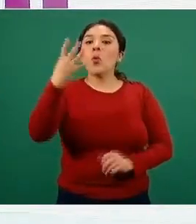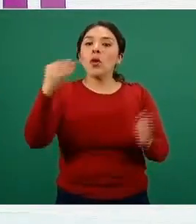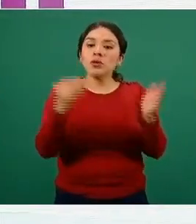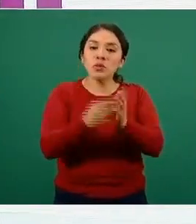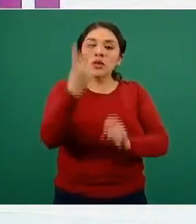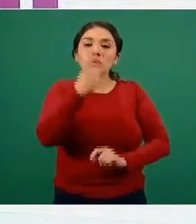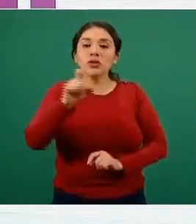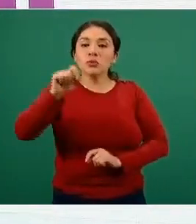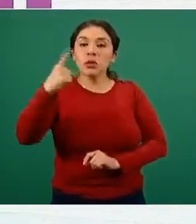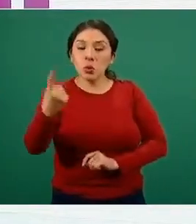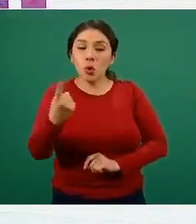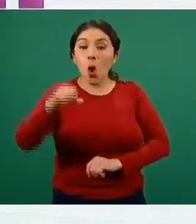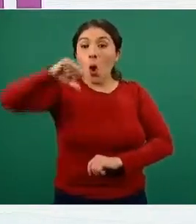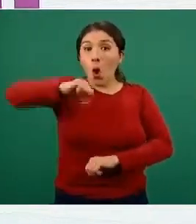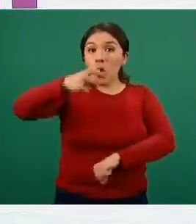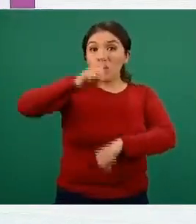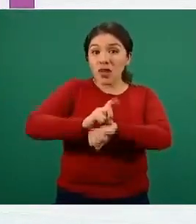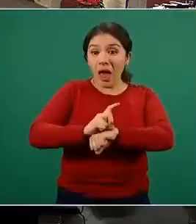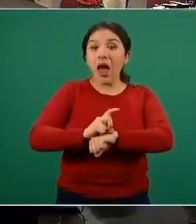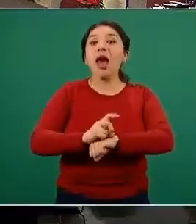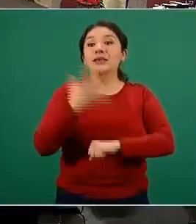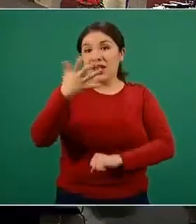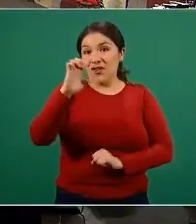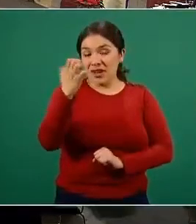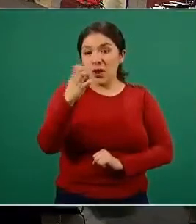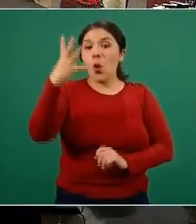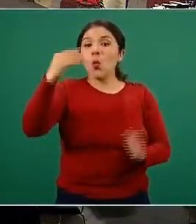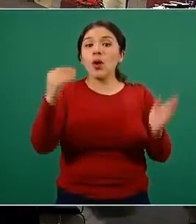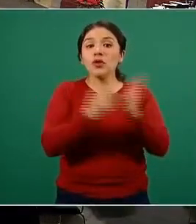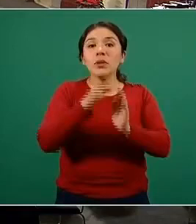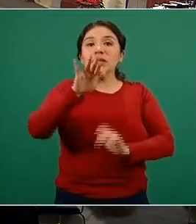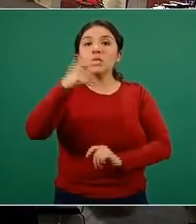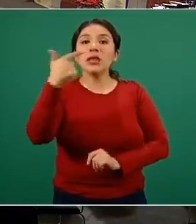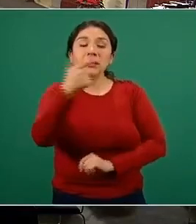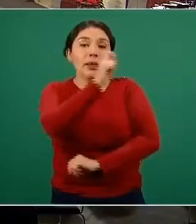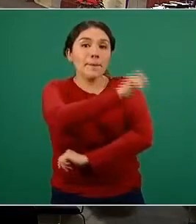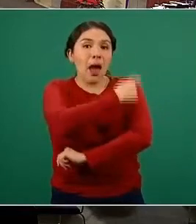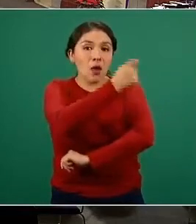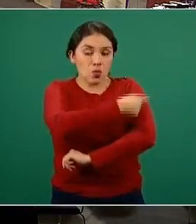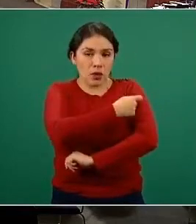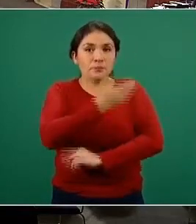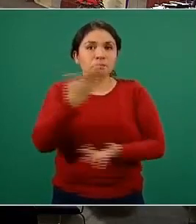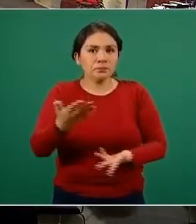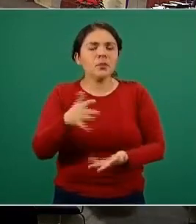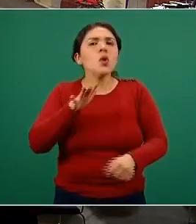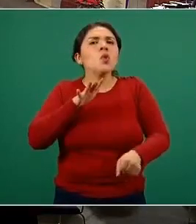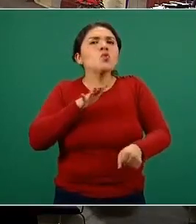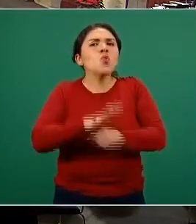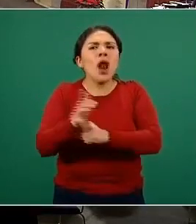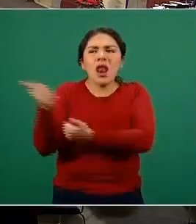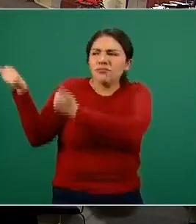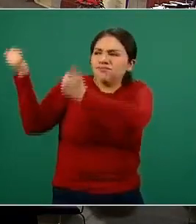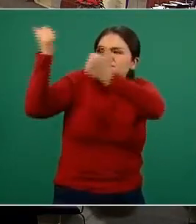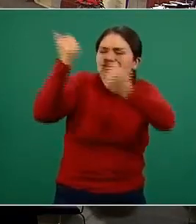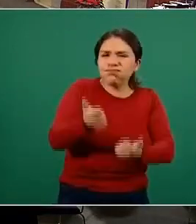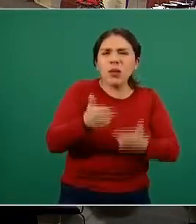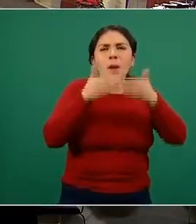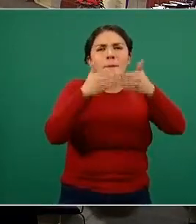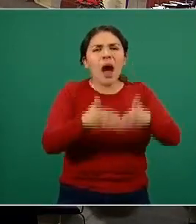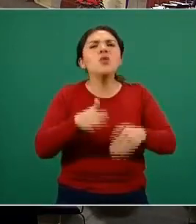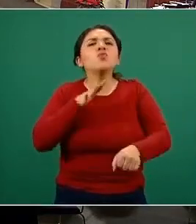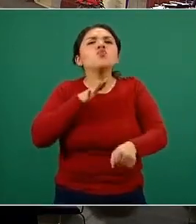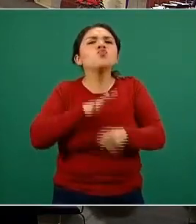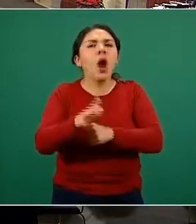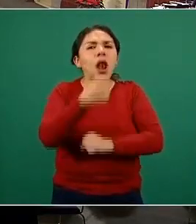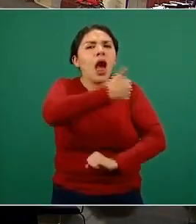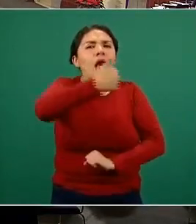cuatro mil doscientas veintiuno. Y hoy, cinco de enero, cuatro mil cincuenta y siete. ¿A qué embarques corresponde esta aplicación?